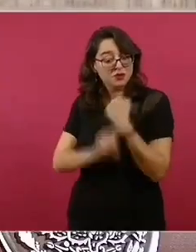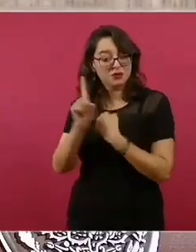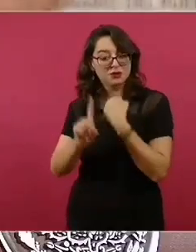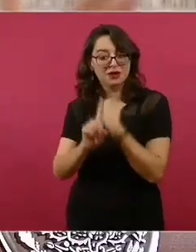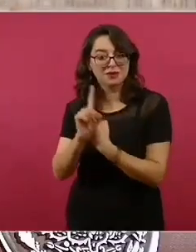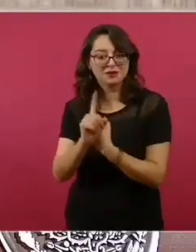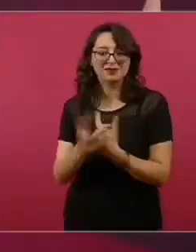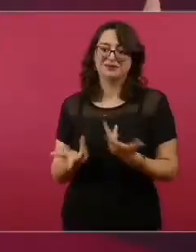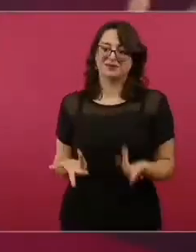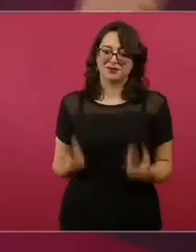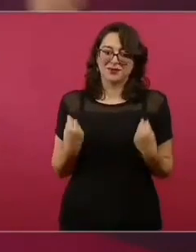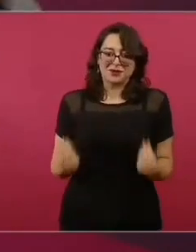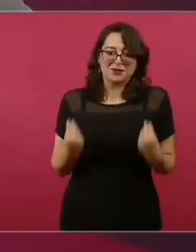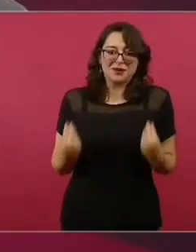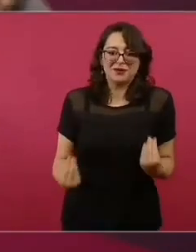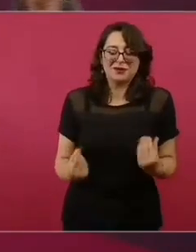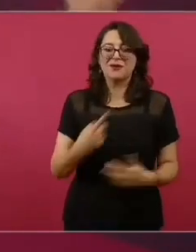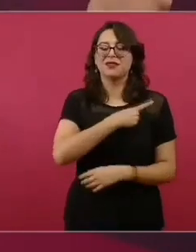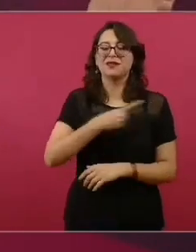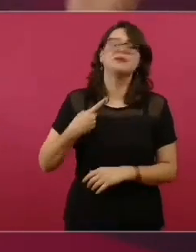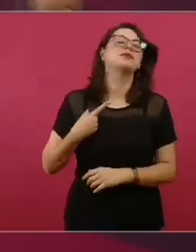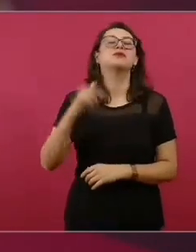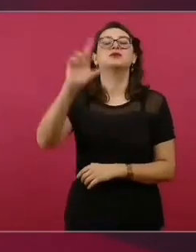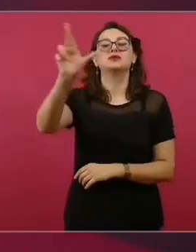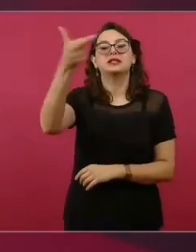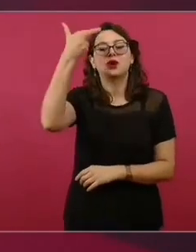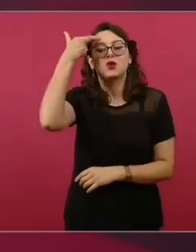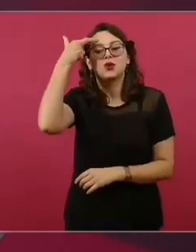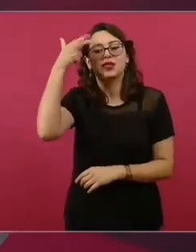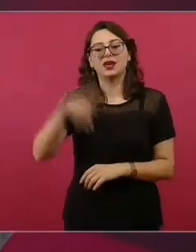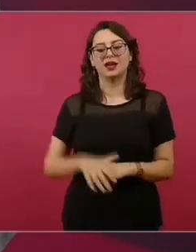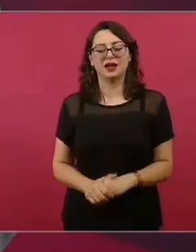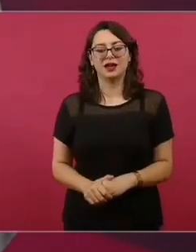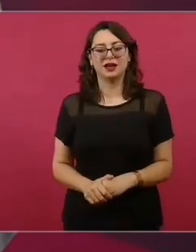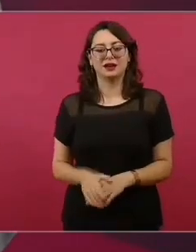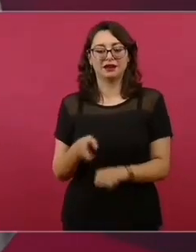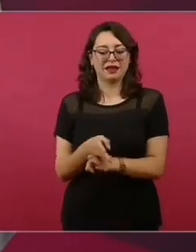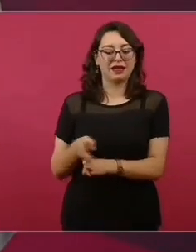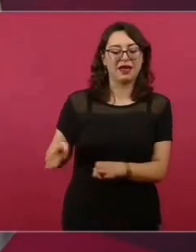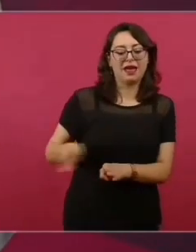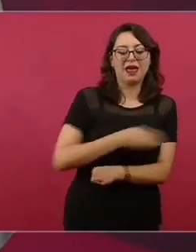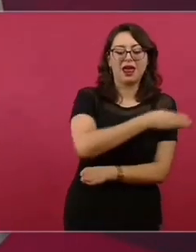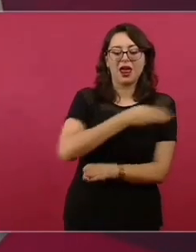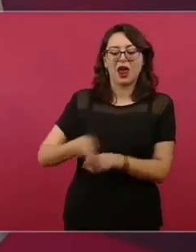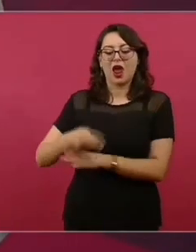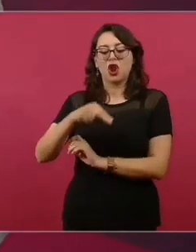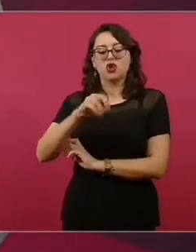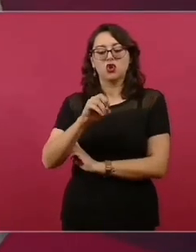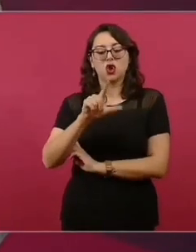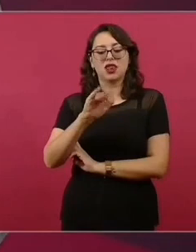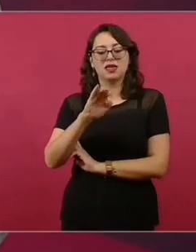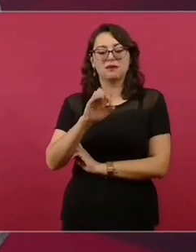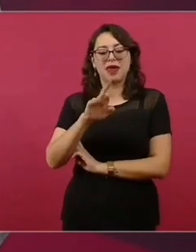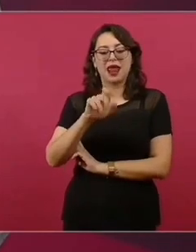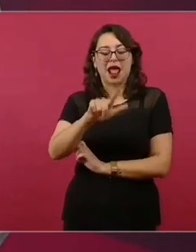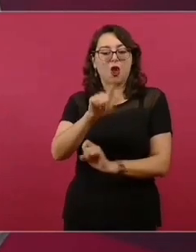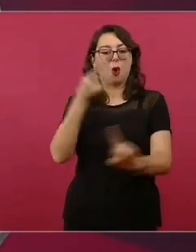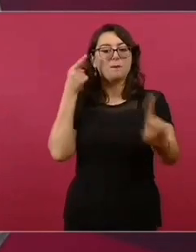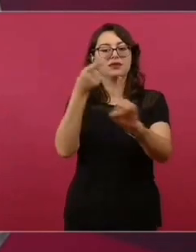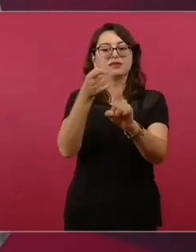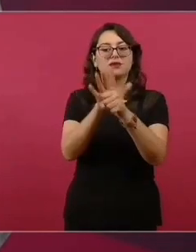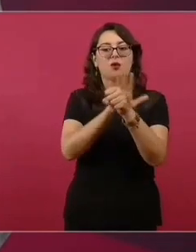Durante el periodo neoliberal el propósito era destruir a la Comisión Federal de Electricidad,